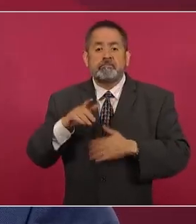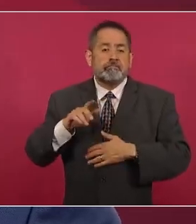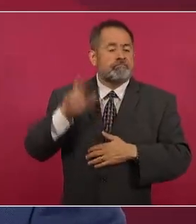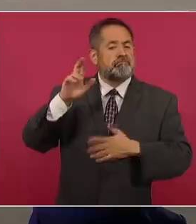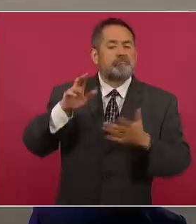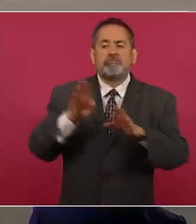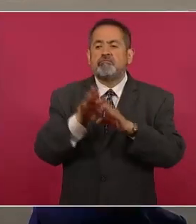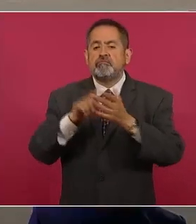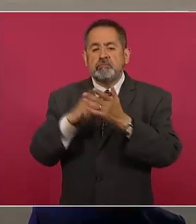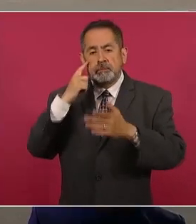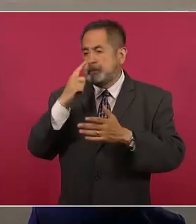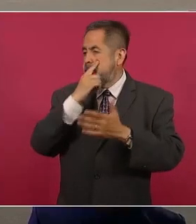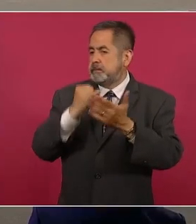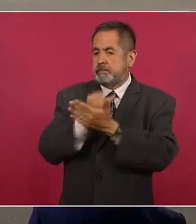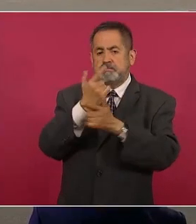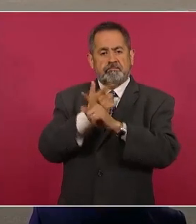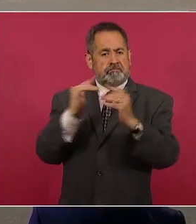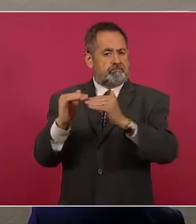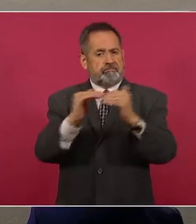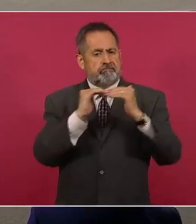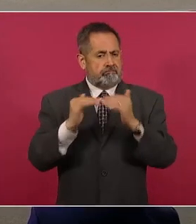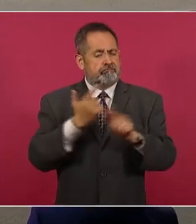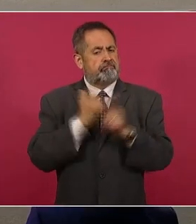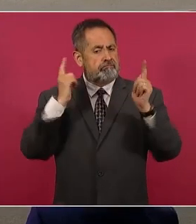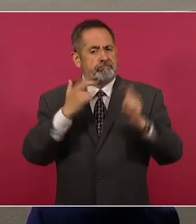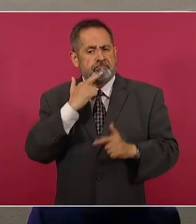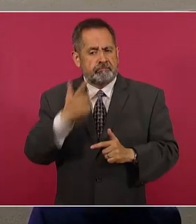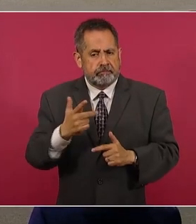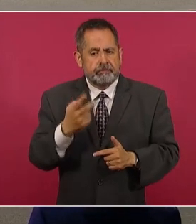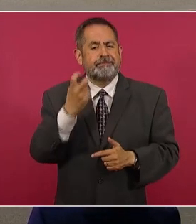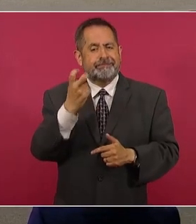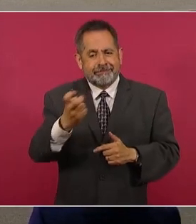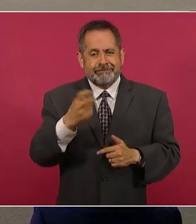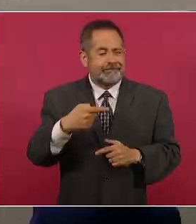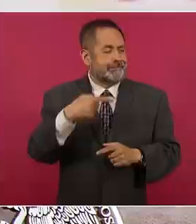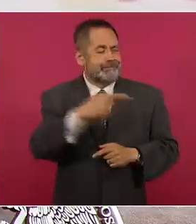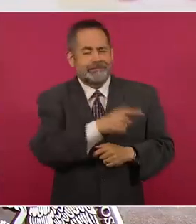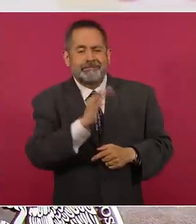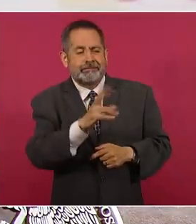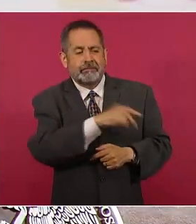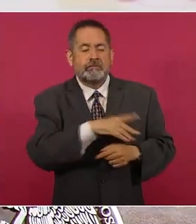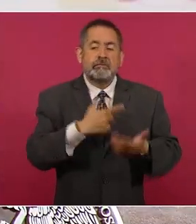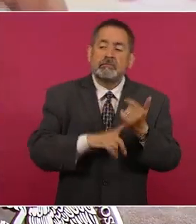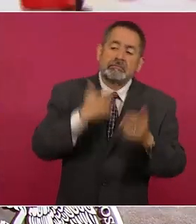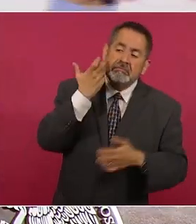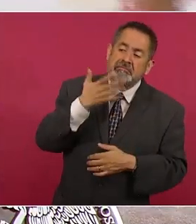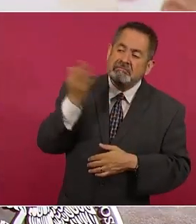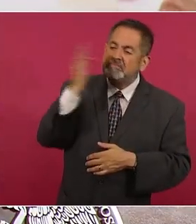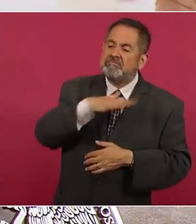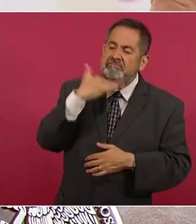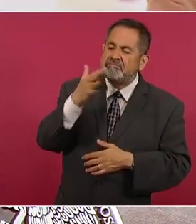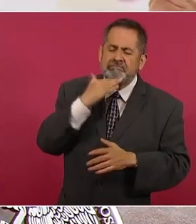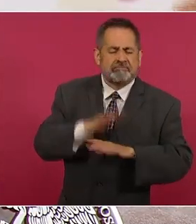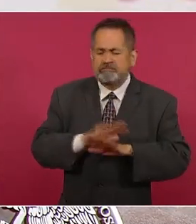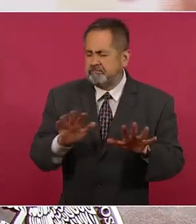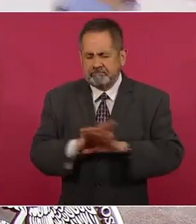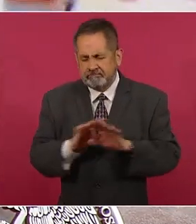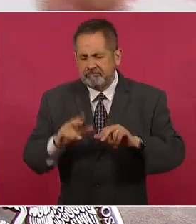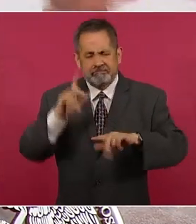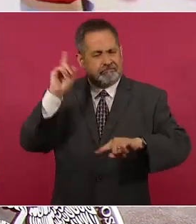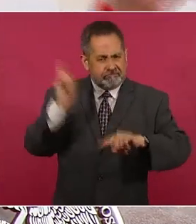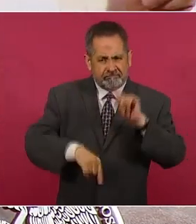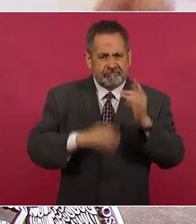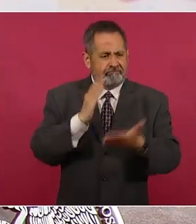instalarse y se eliminen de una vez por todos cualquier intento de fraude electoral de cualquier actor político